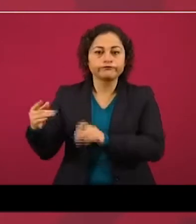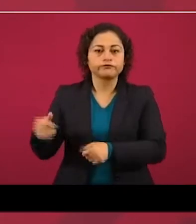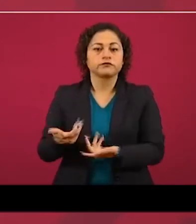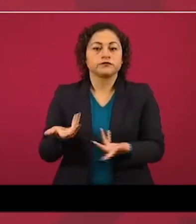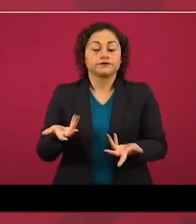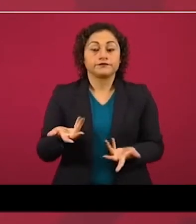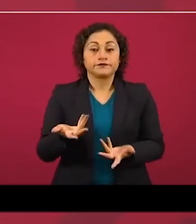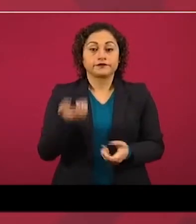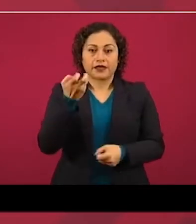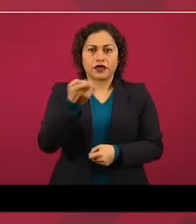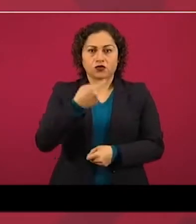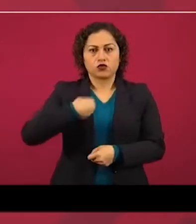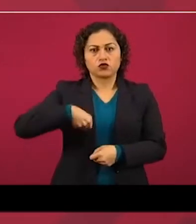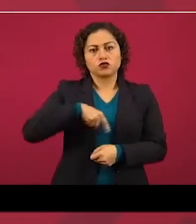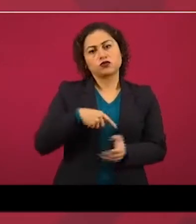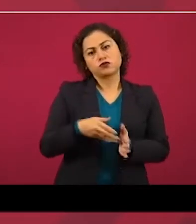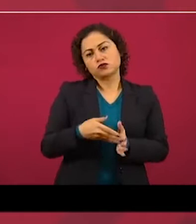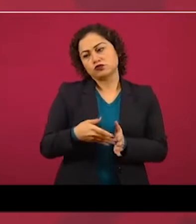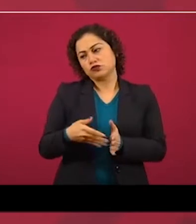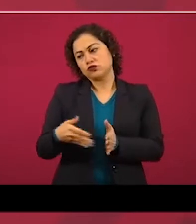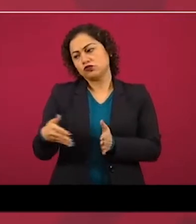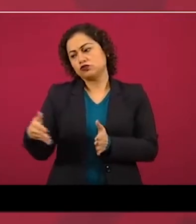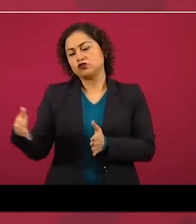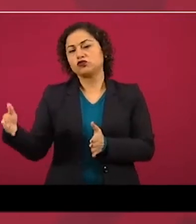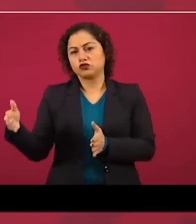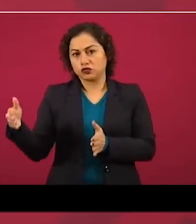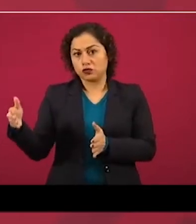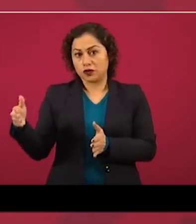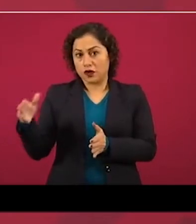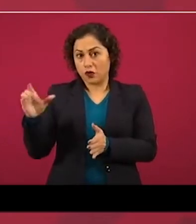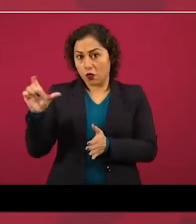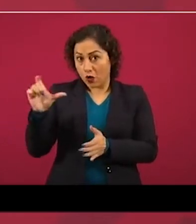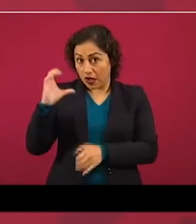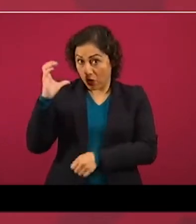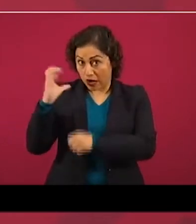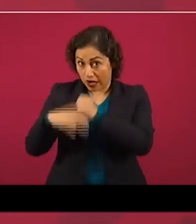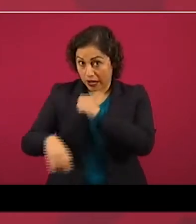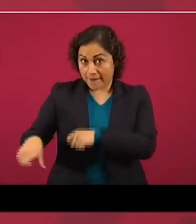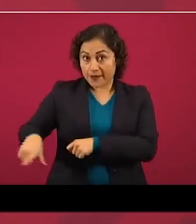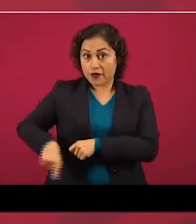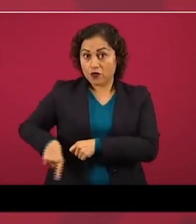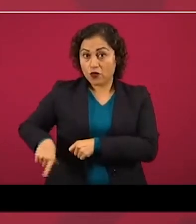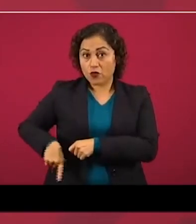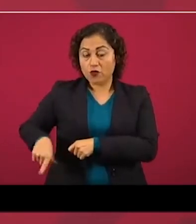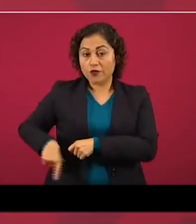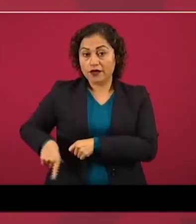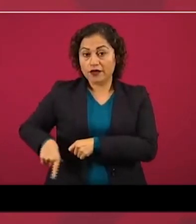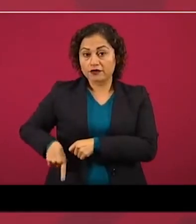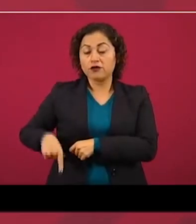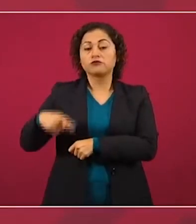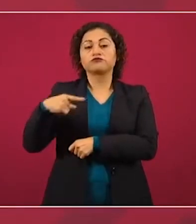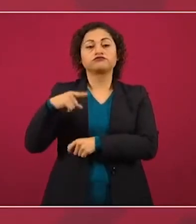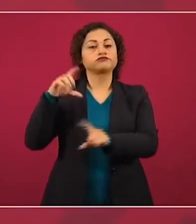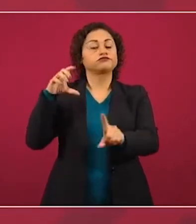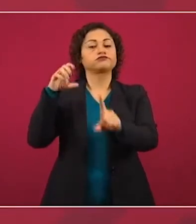el gobierno, queden pavimentadas todas las cabeceras municipales.